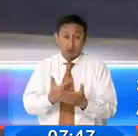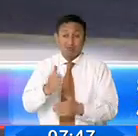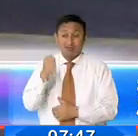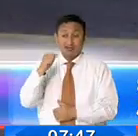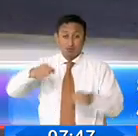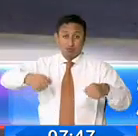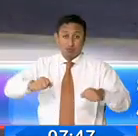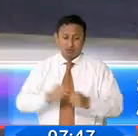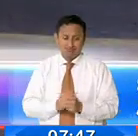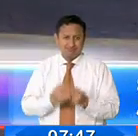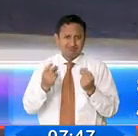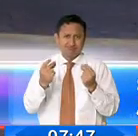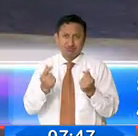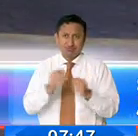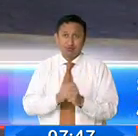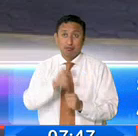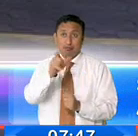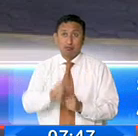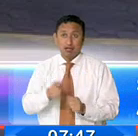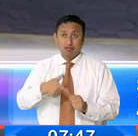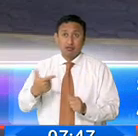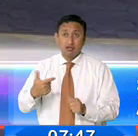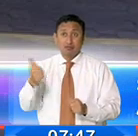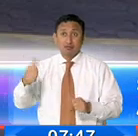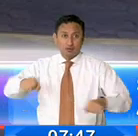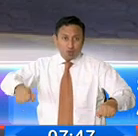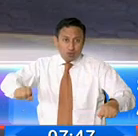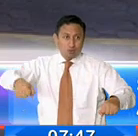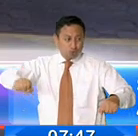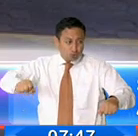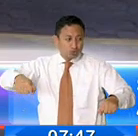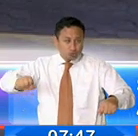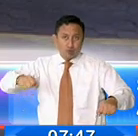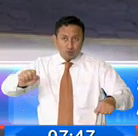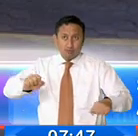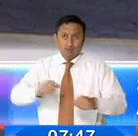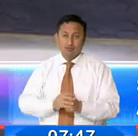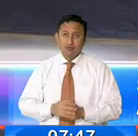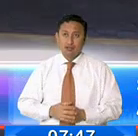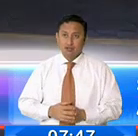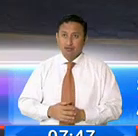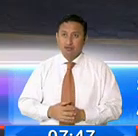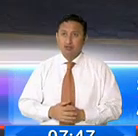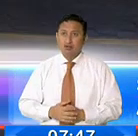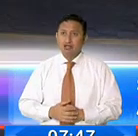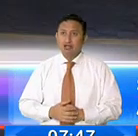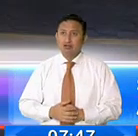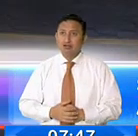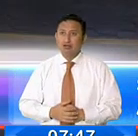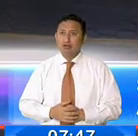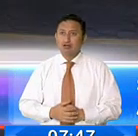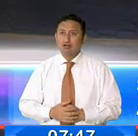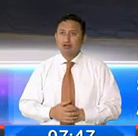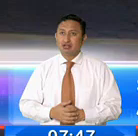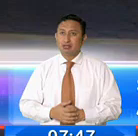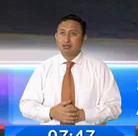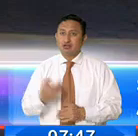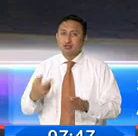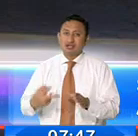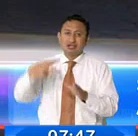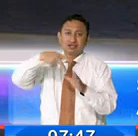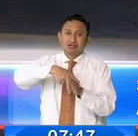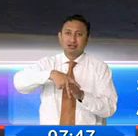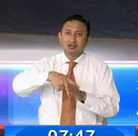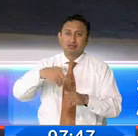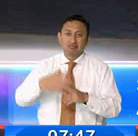Todo fue cuestión de segundos, al sujeto armado le espera su socio con la moto encendida. Este con los billetes en su poder aborda el vehículo y